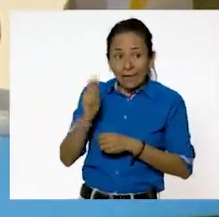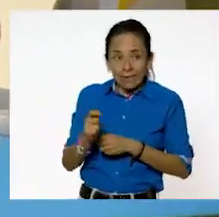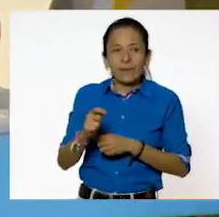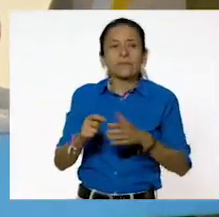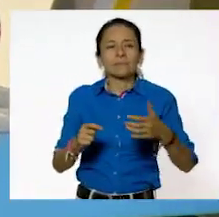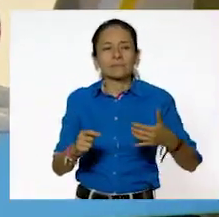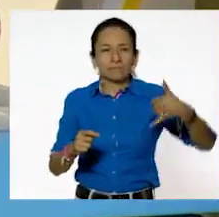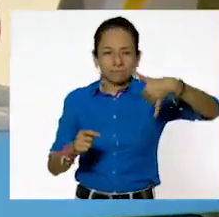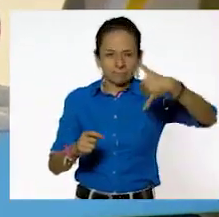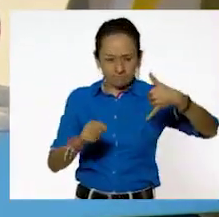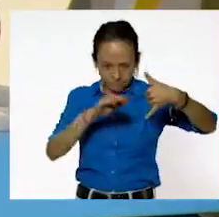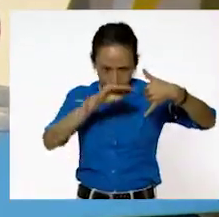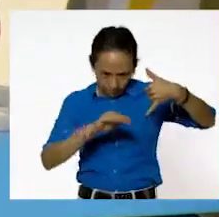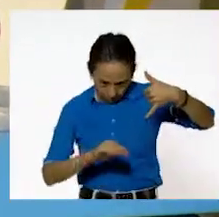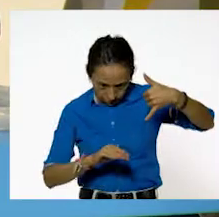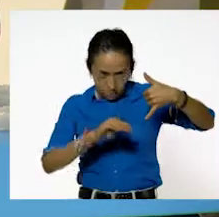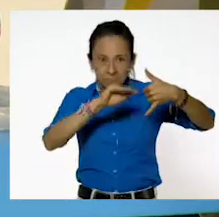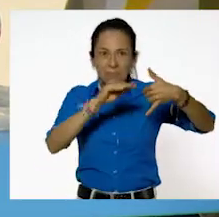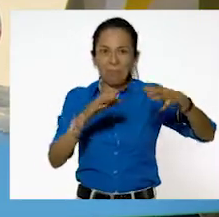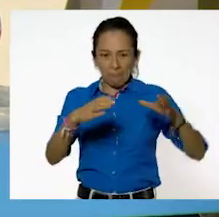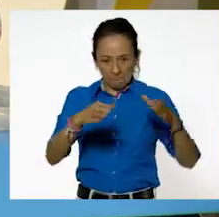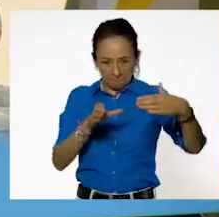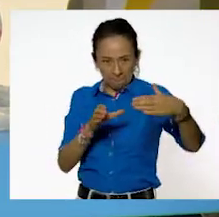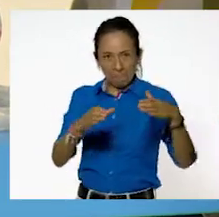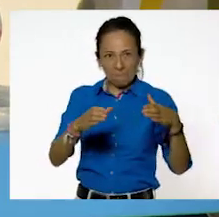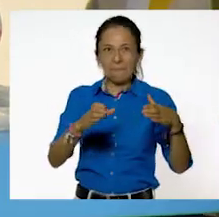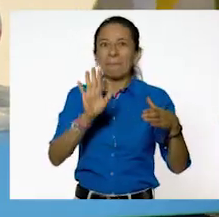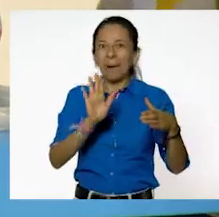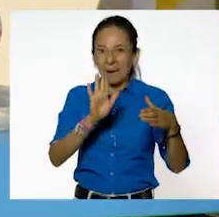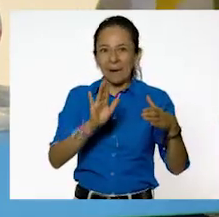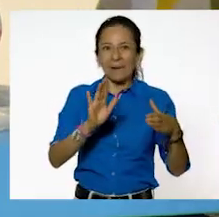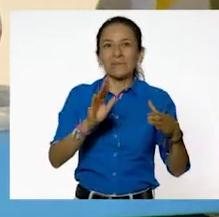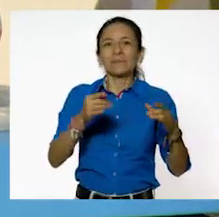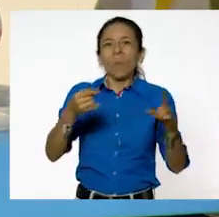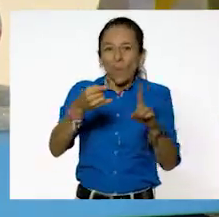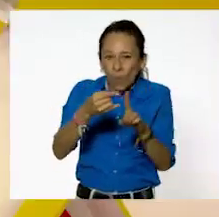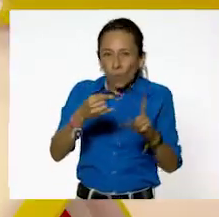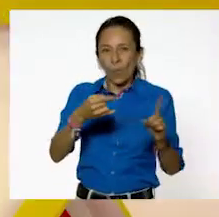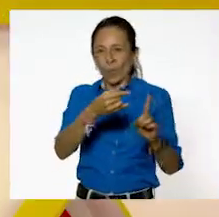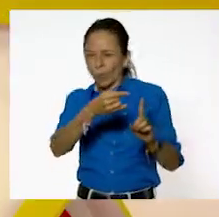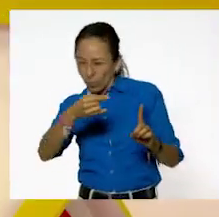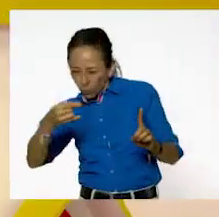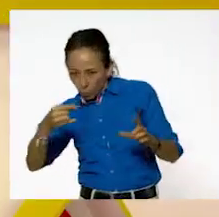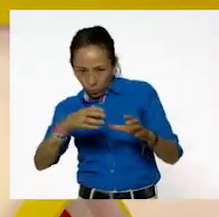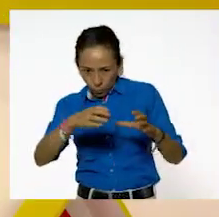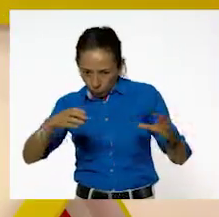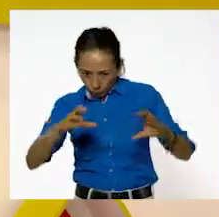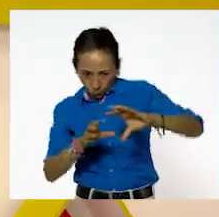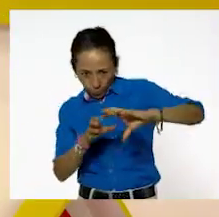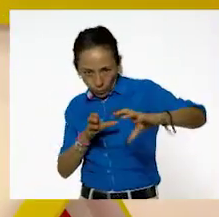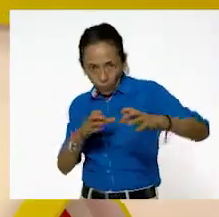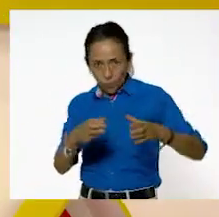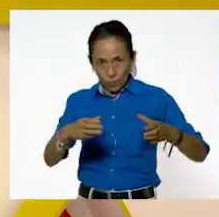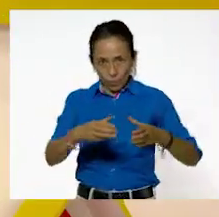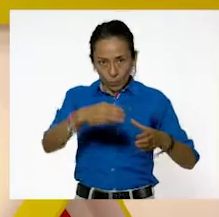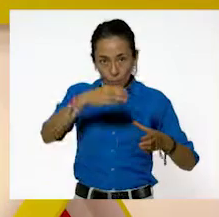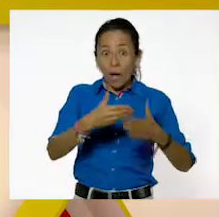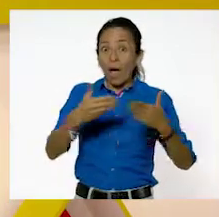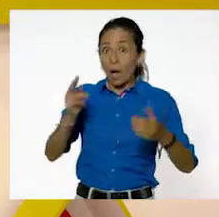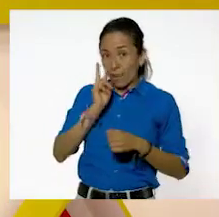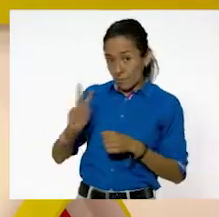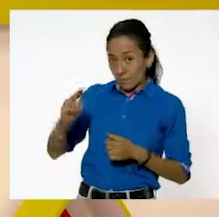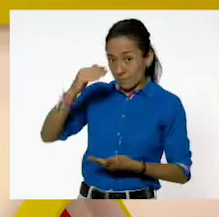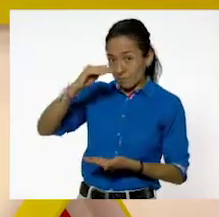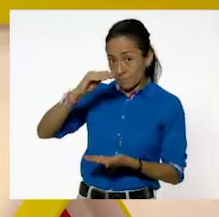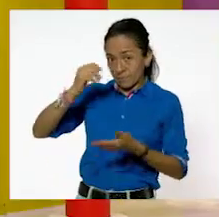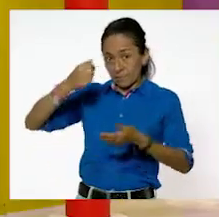líquido es como un poco... cuadrada o rectangular. Ahora, fíjate muy bien en la forma que tiene la bolsa. Pero